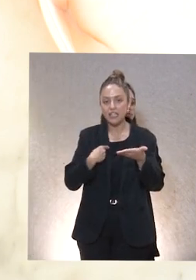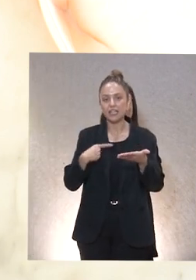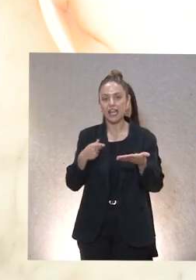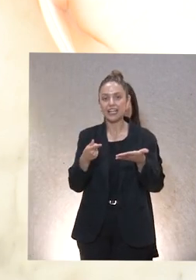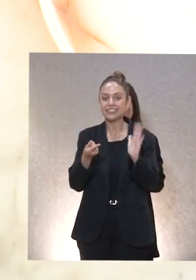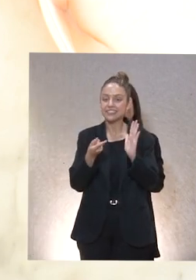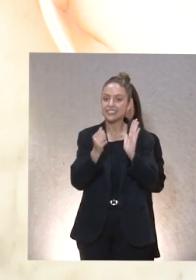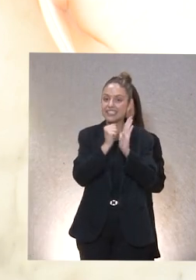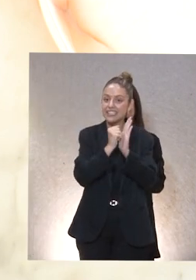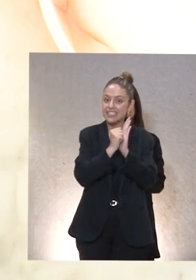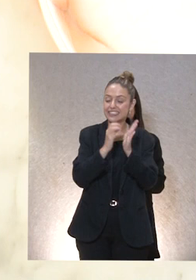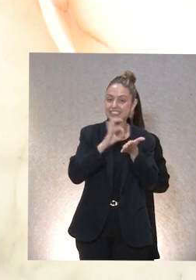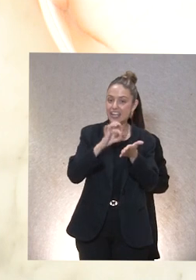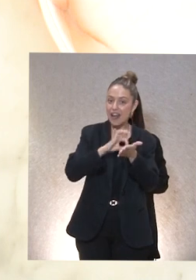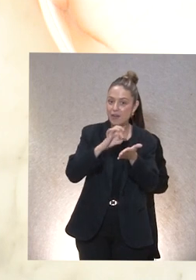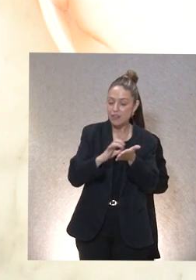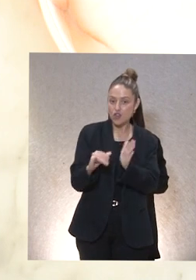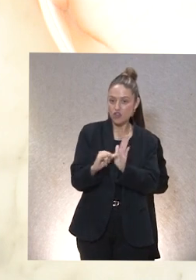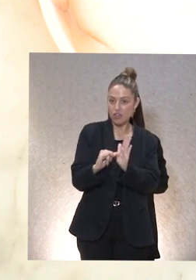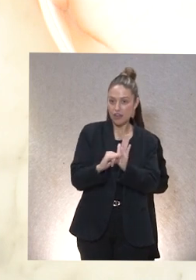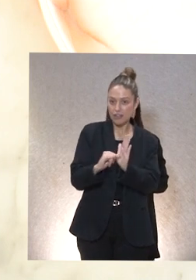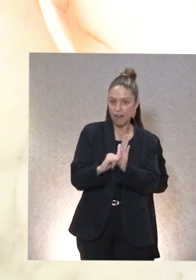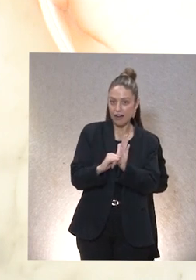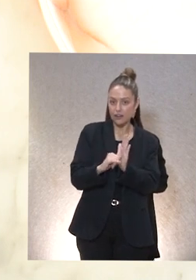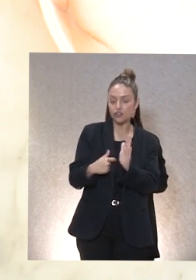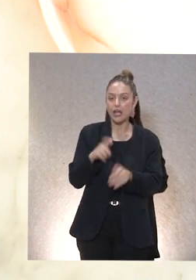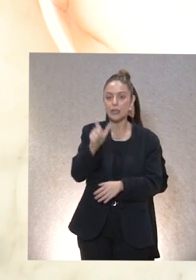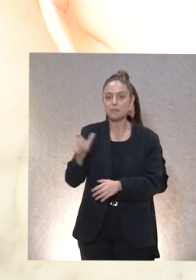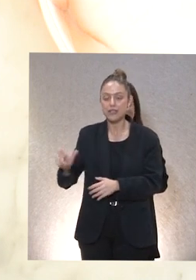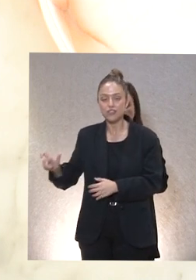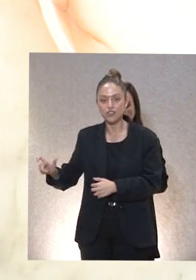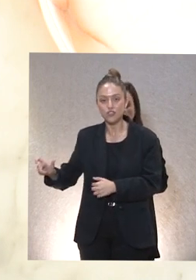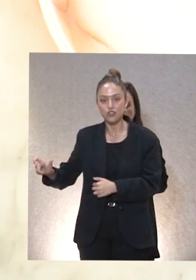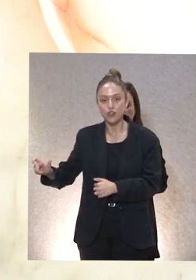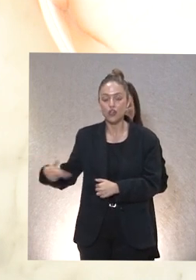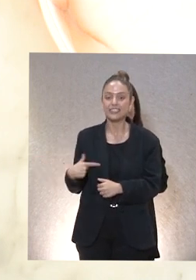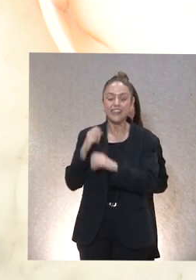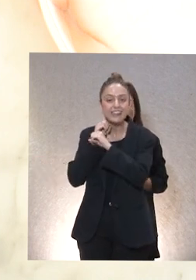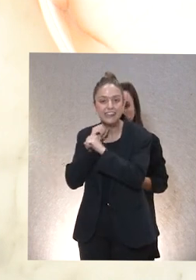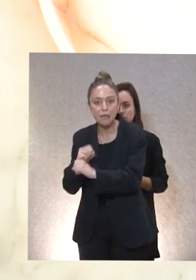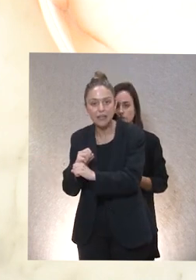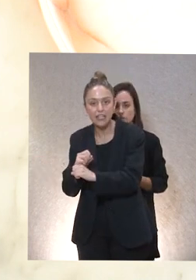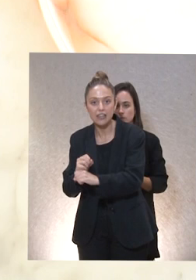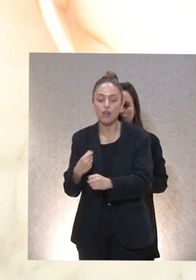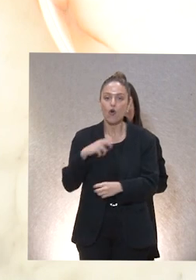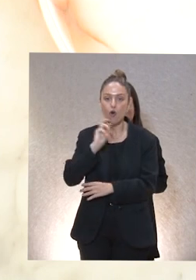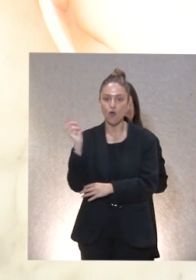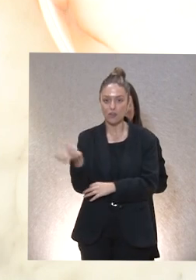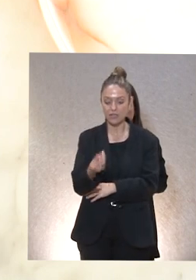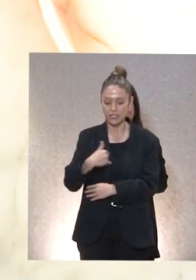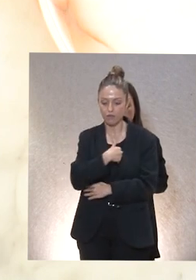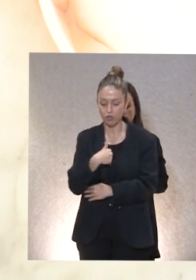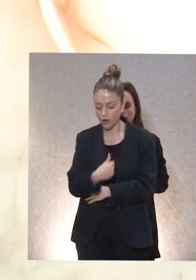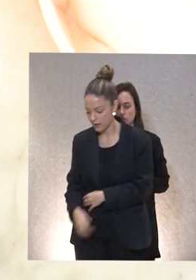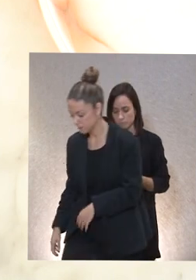notificaciones de todos los servicios más cercanos a las personas dependientes o con diversidad funcional